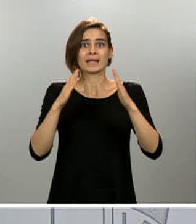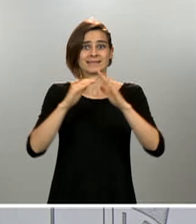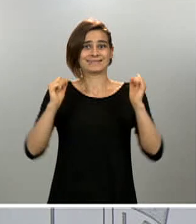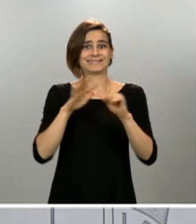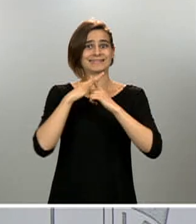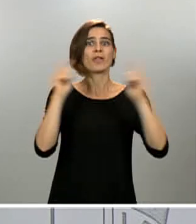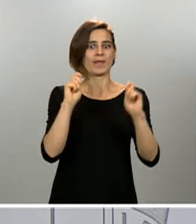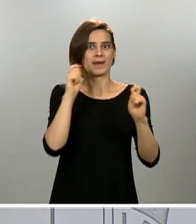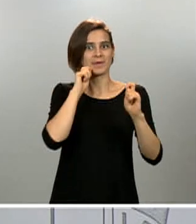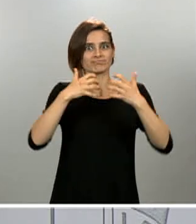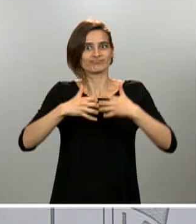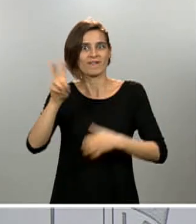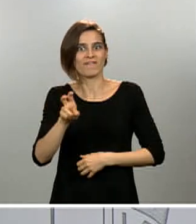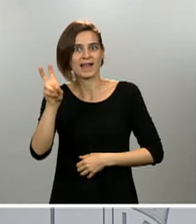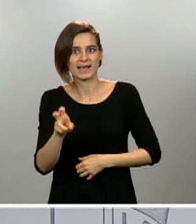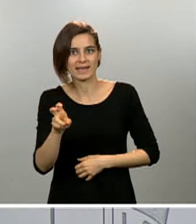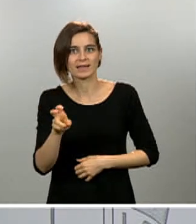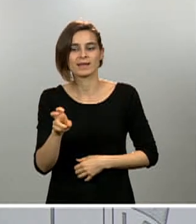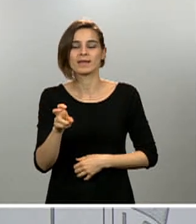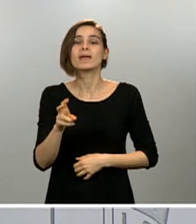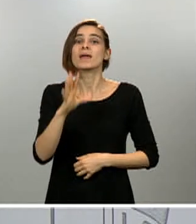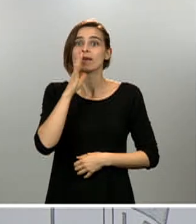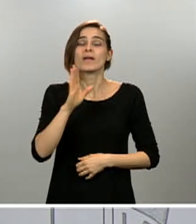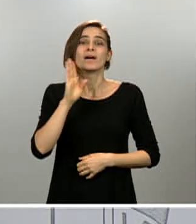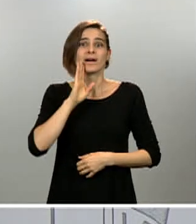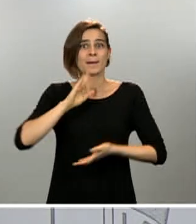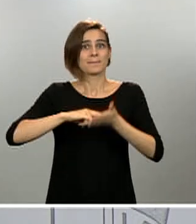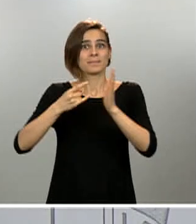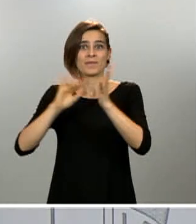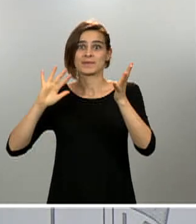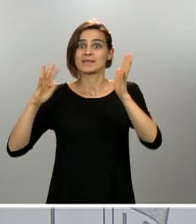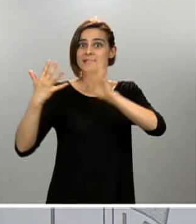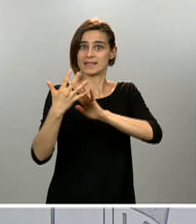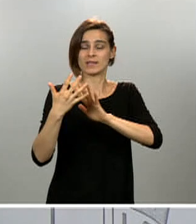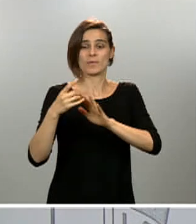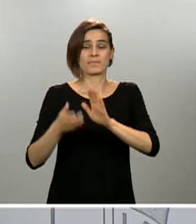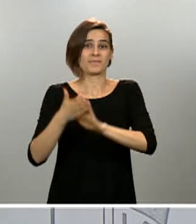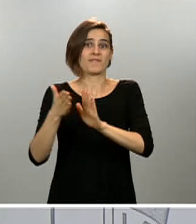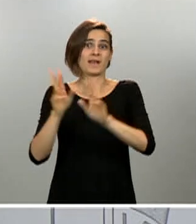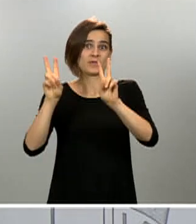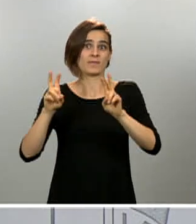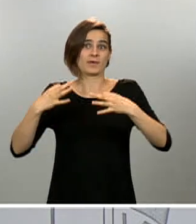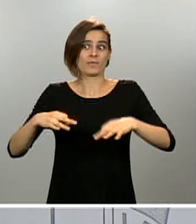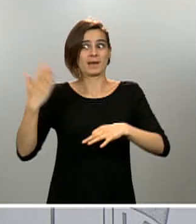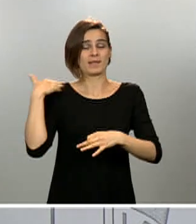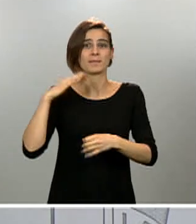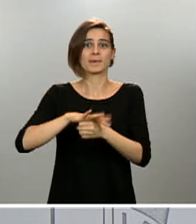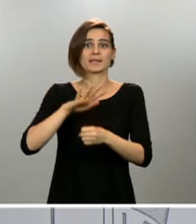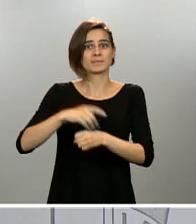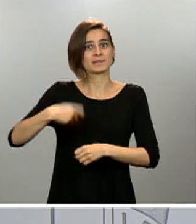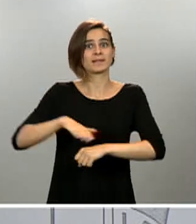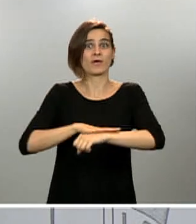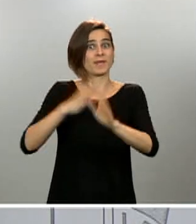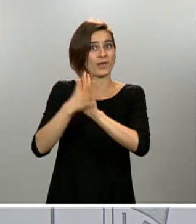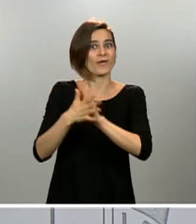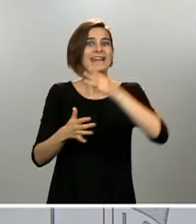tres principios en que se basa este plan de transición a la nueva normalidad que dio a conocer el martes el presidente del Gobierno. Primero, principio de control